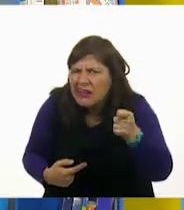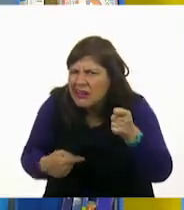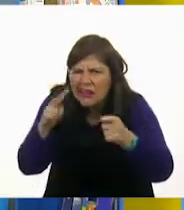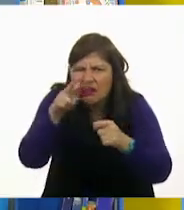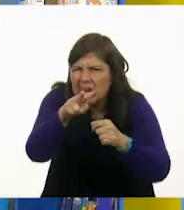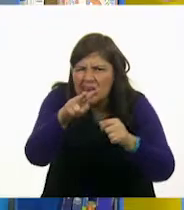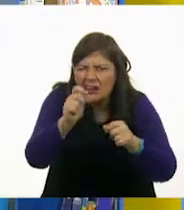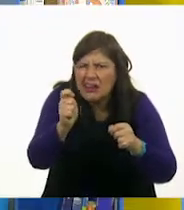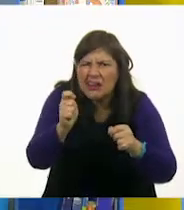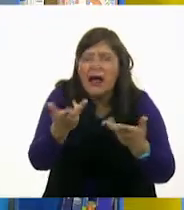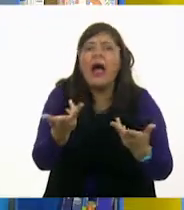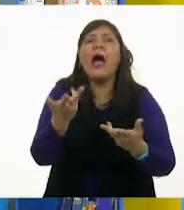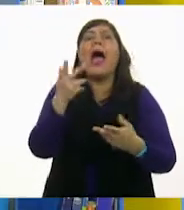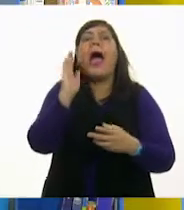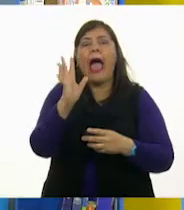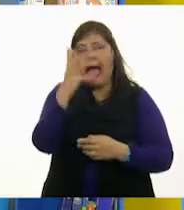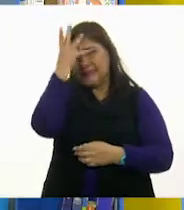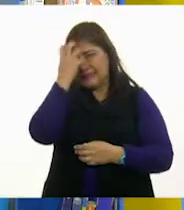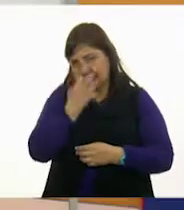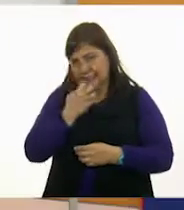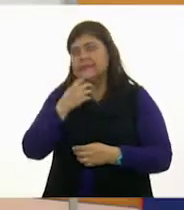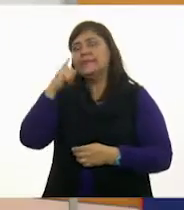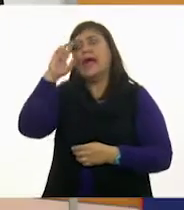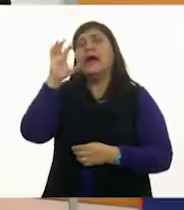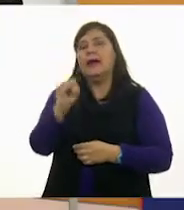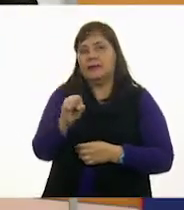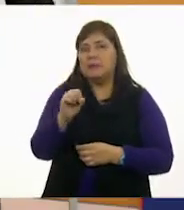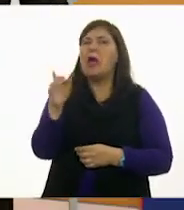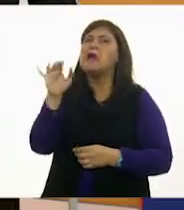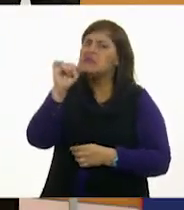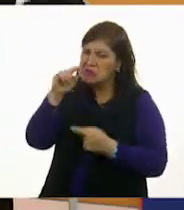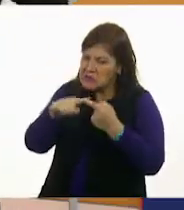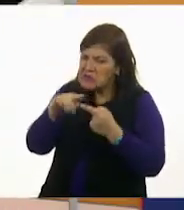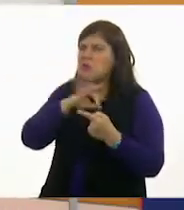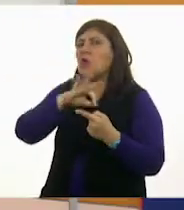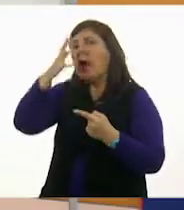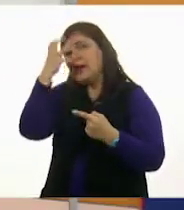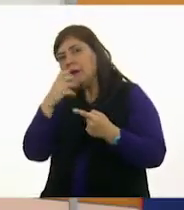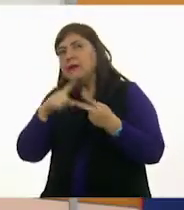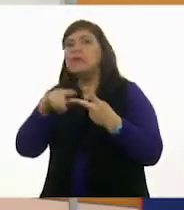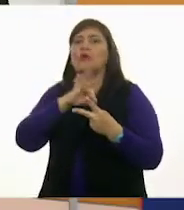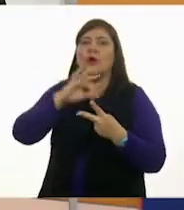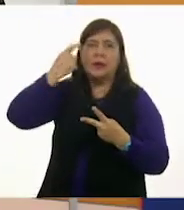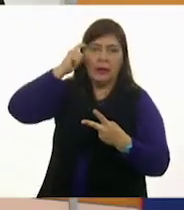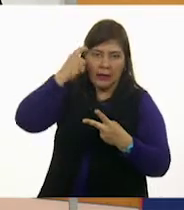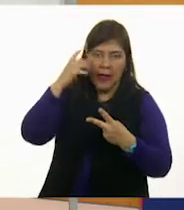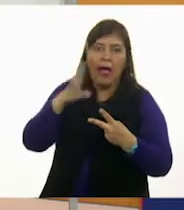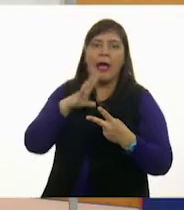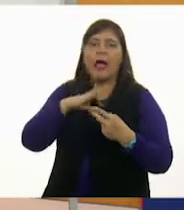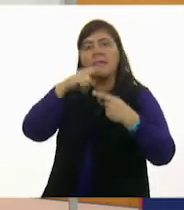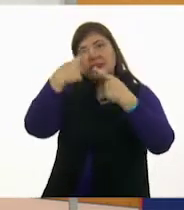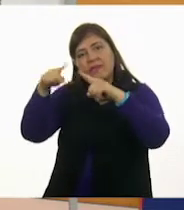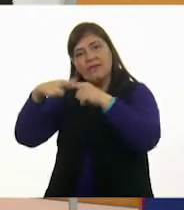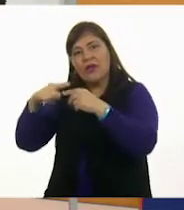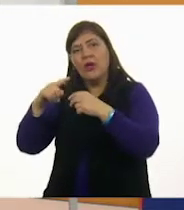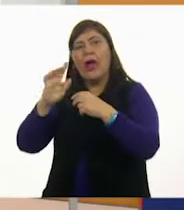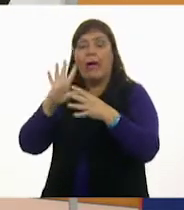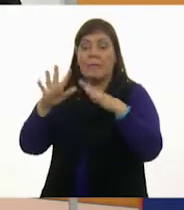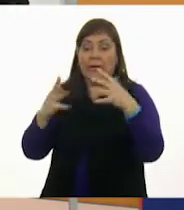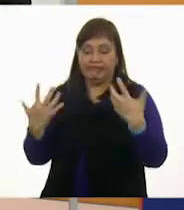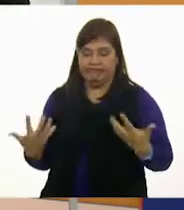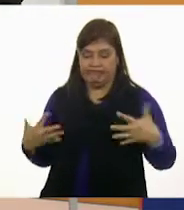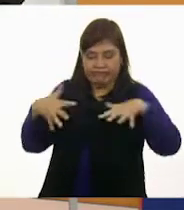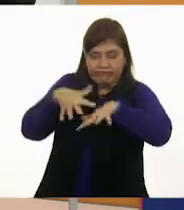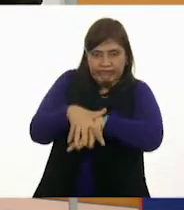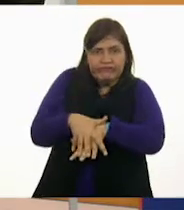Triste. Triste, Muy bien. Pero podría ser enojado también. Hay emociones que se pueden juntar, que se pueden